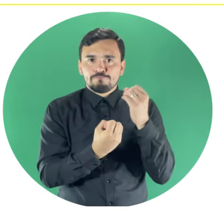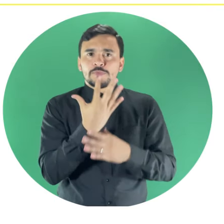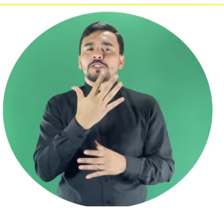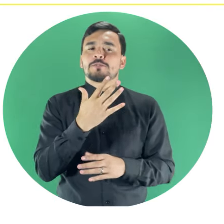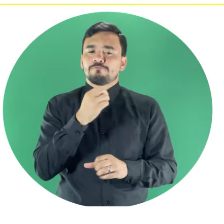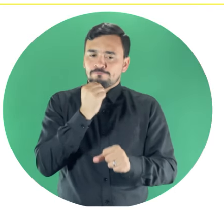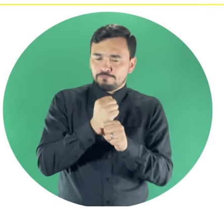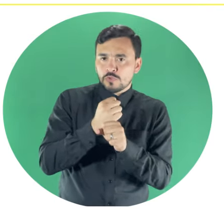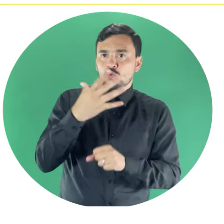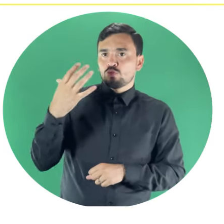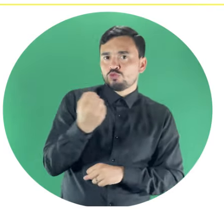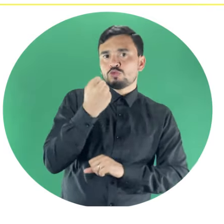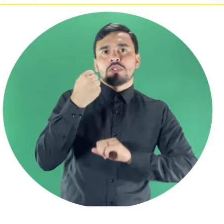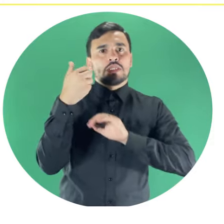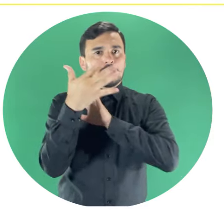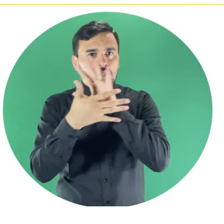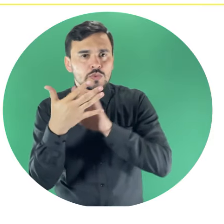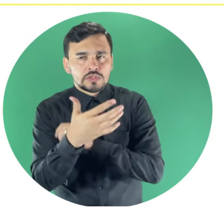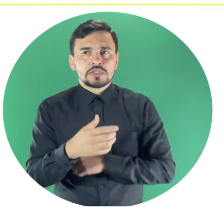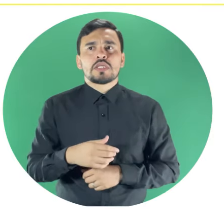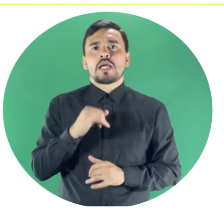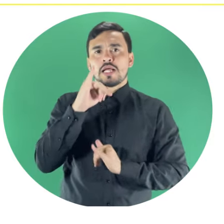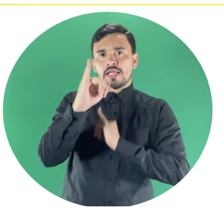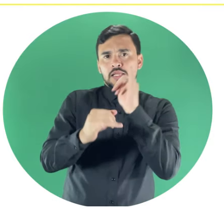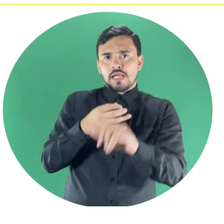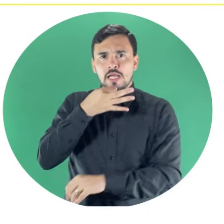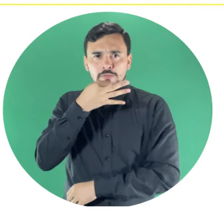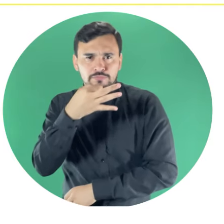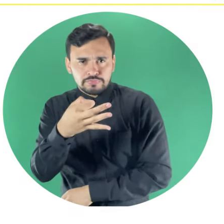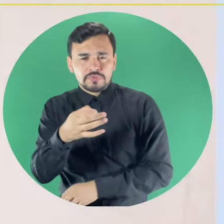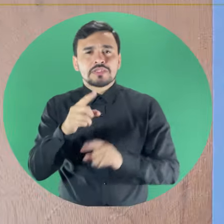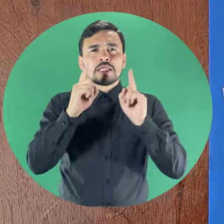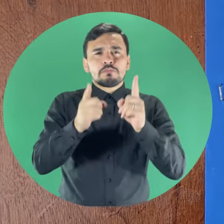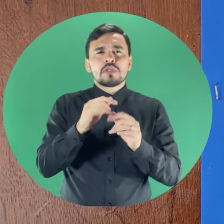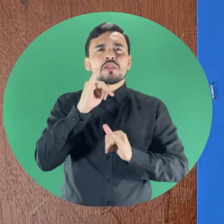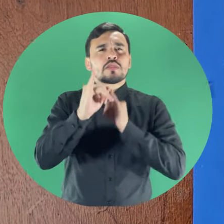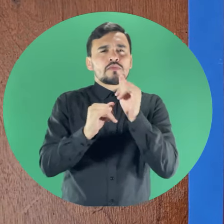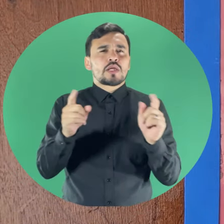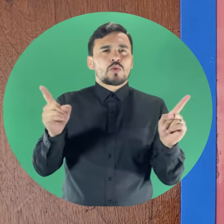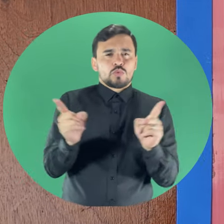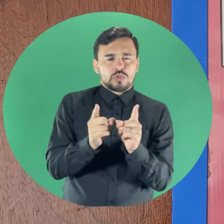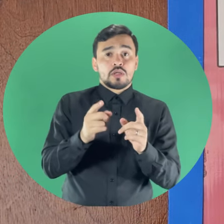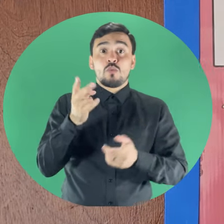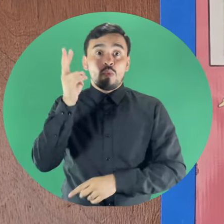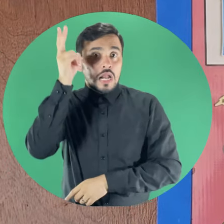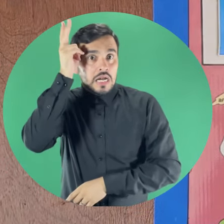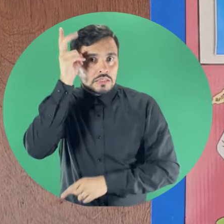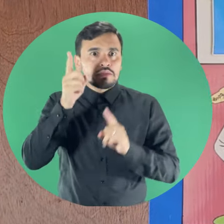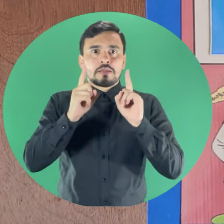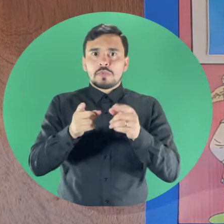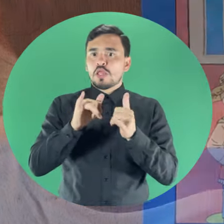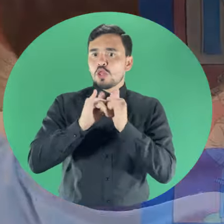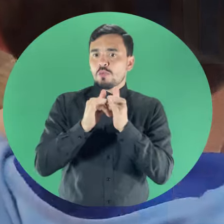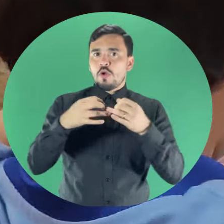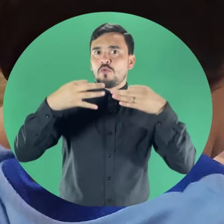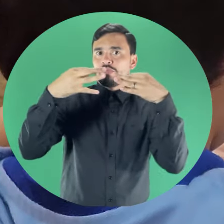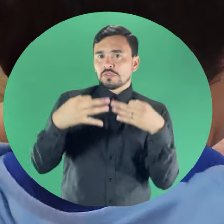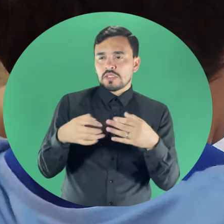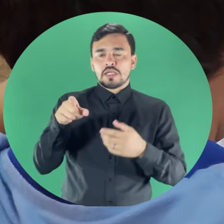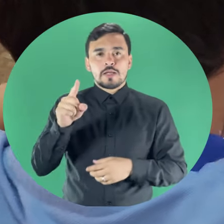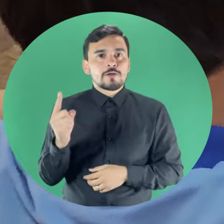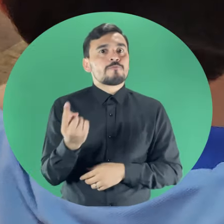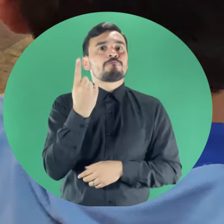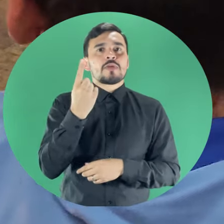necesidad de usar lengua de señas, audio narrado y lenguaje simplificado. Pretendemos el guaraní, otra lengua oficial. Ahí ya tendríamos